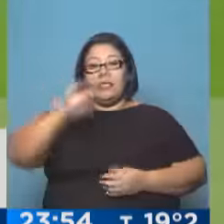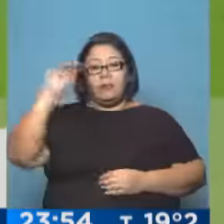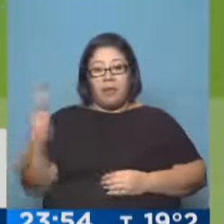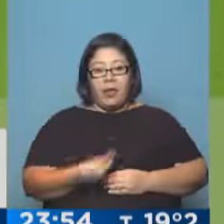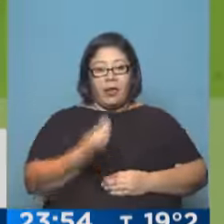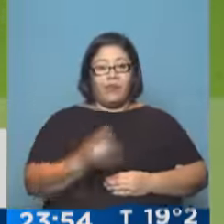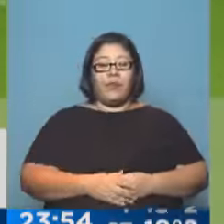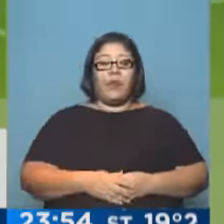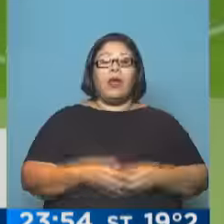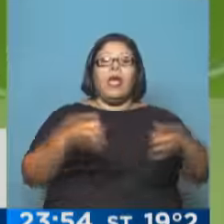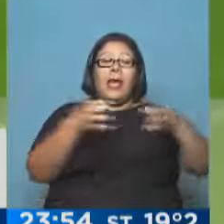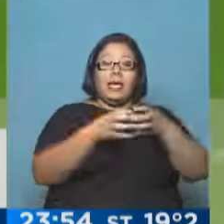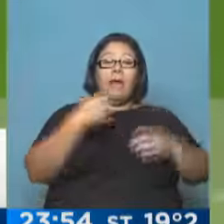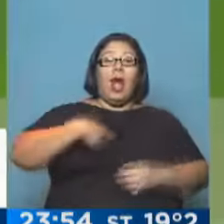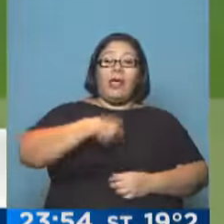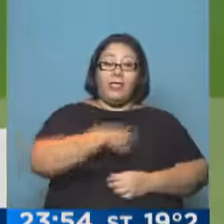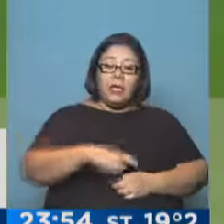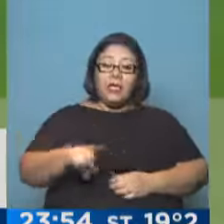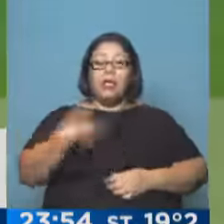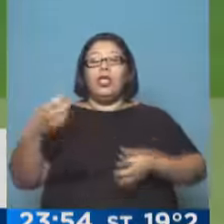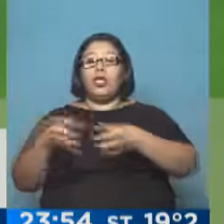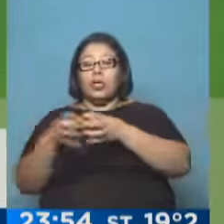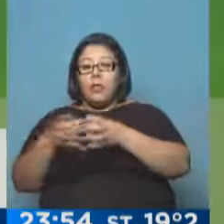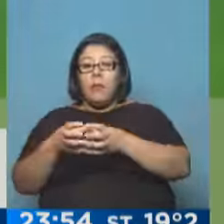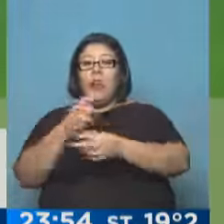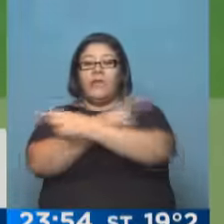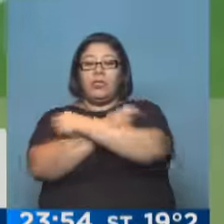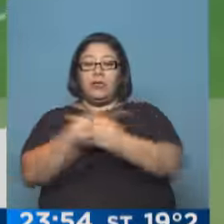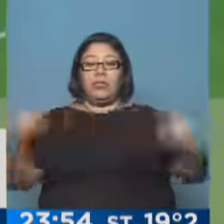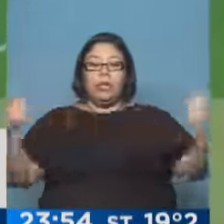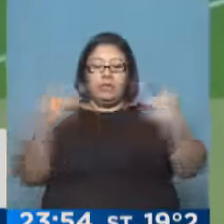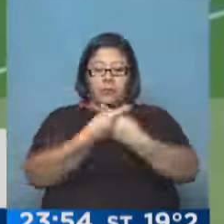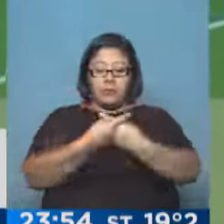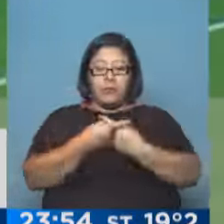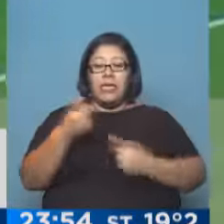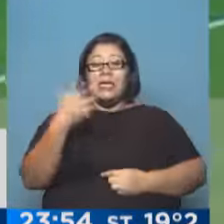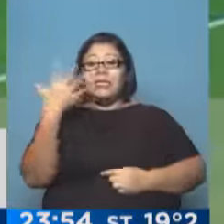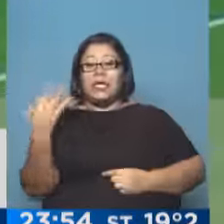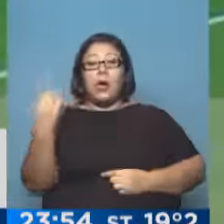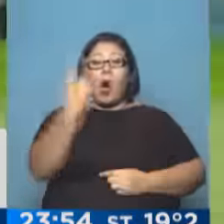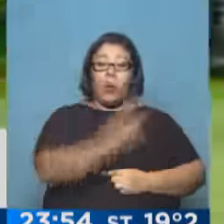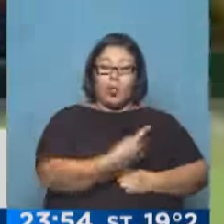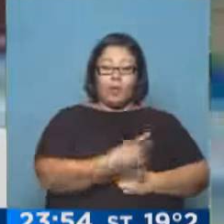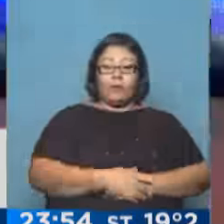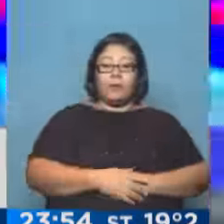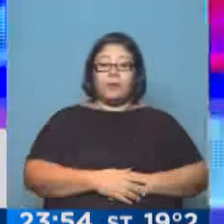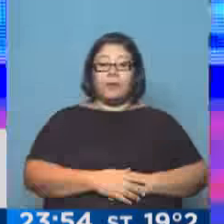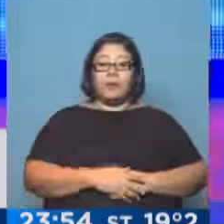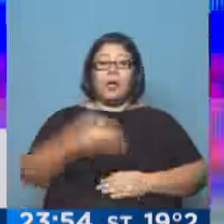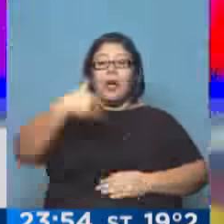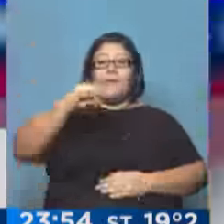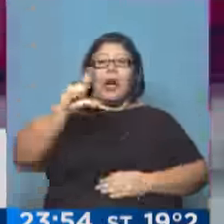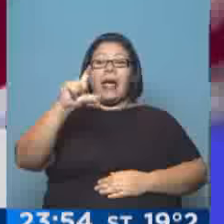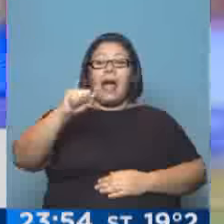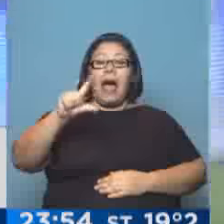Justicia. Tomás Cardona iba a marcar el 1-0. Y en esta, en contra, terminaba metiendo el balón. McAllister.